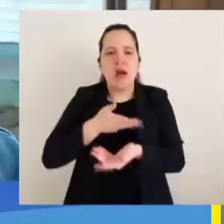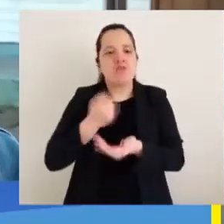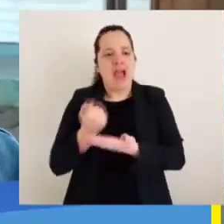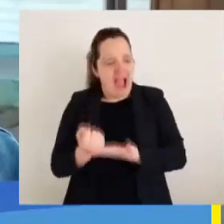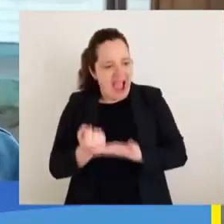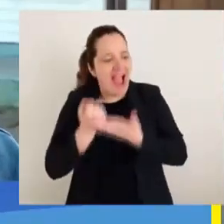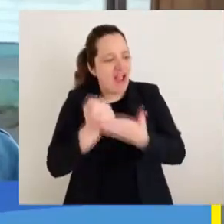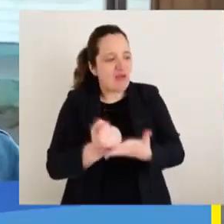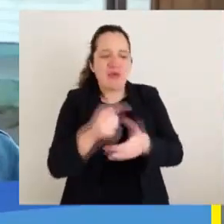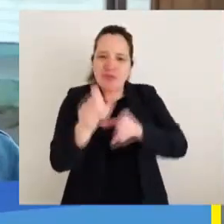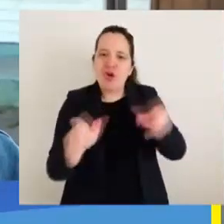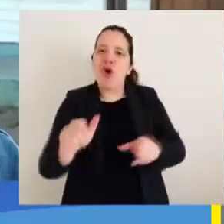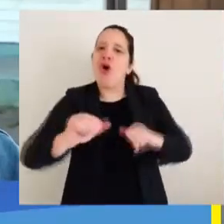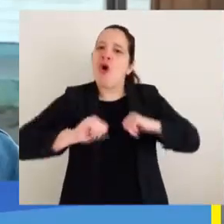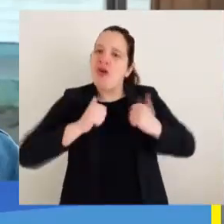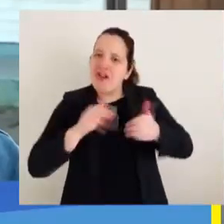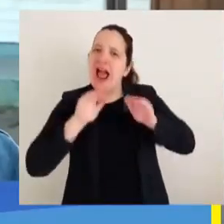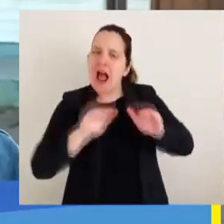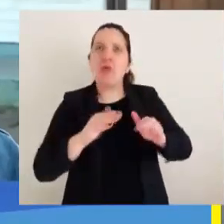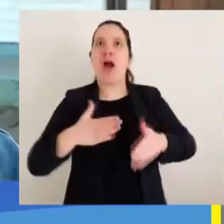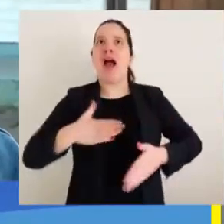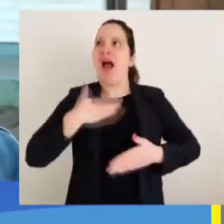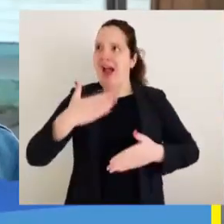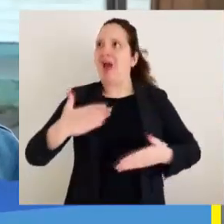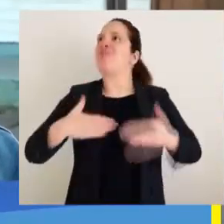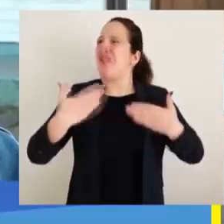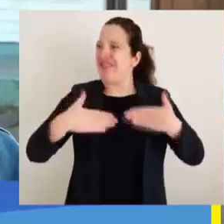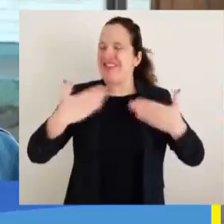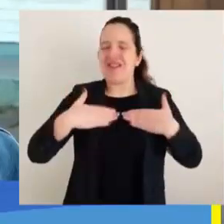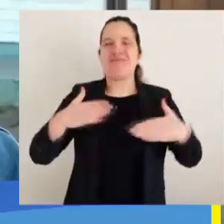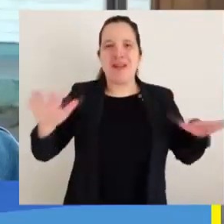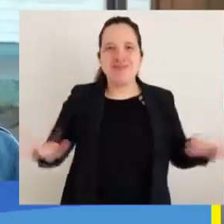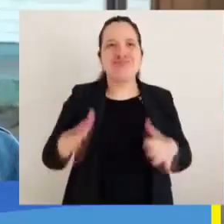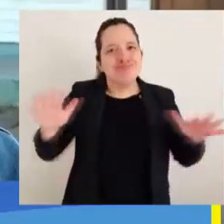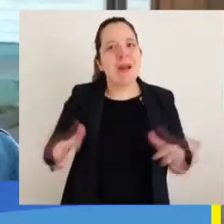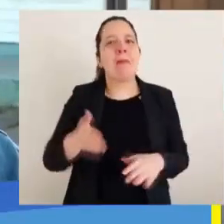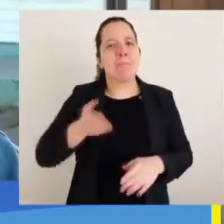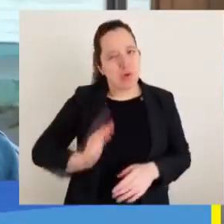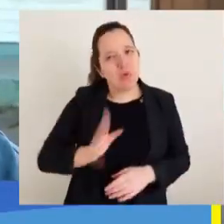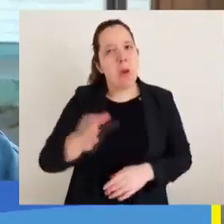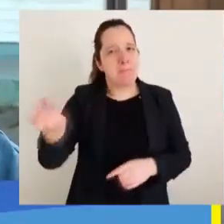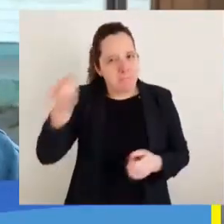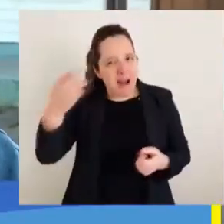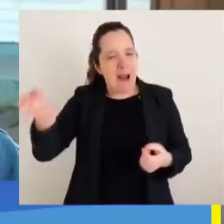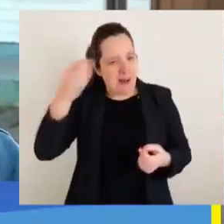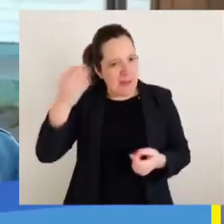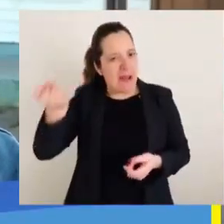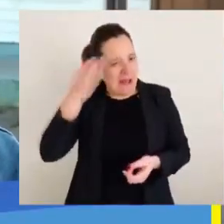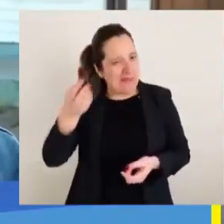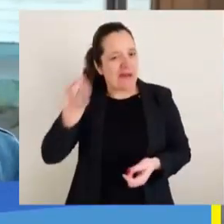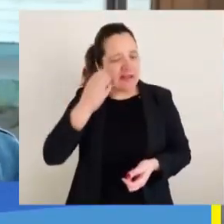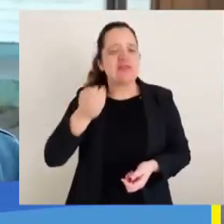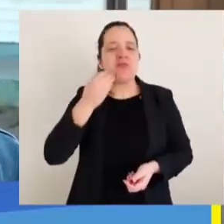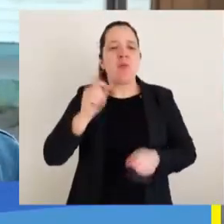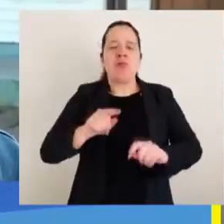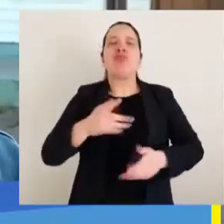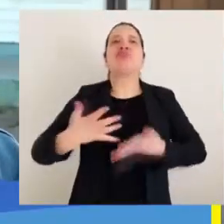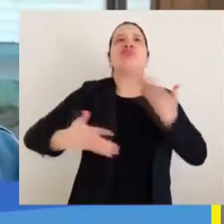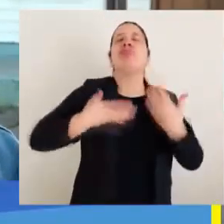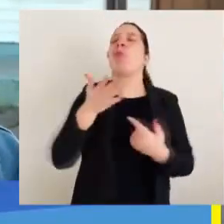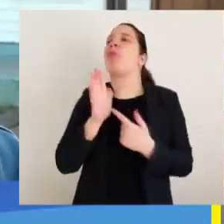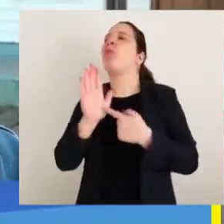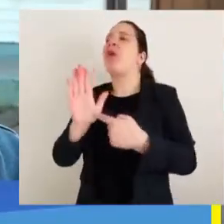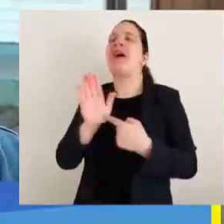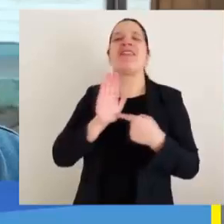que ayudan y apoyan a los niños y les da inspiración para continuar, para seguir practicando, para seguir con su arte, ¿cierto?